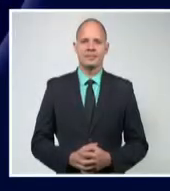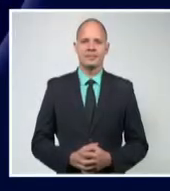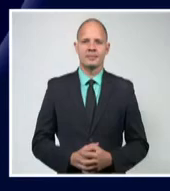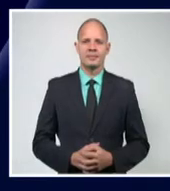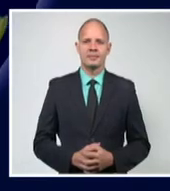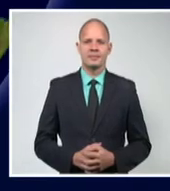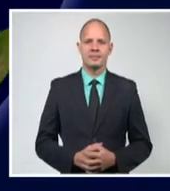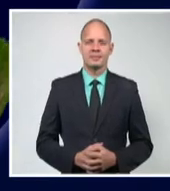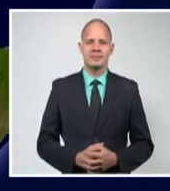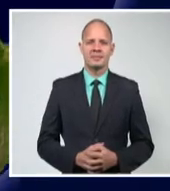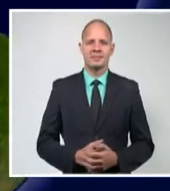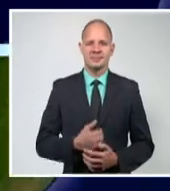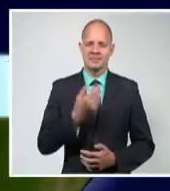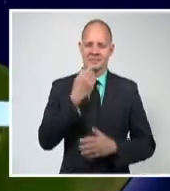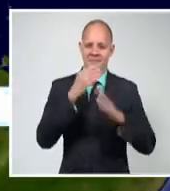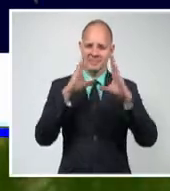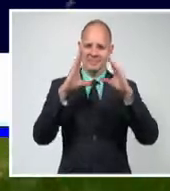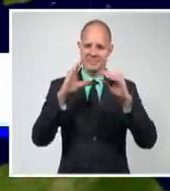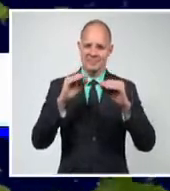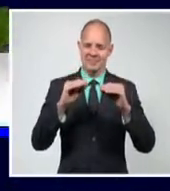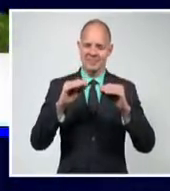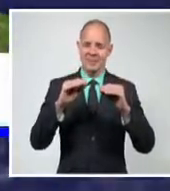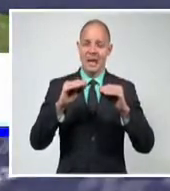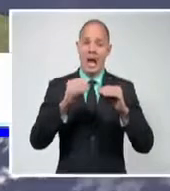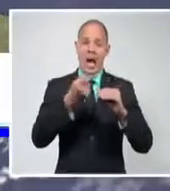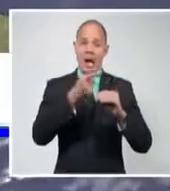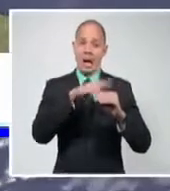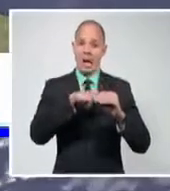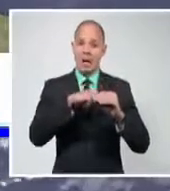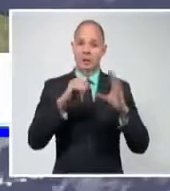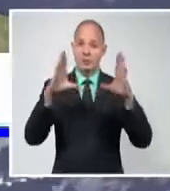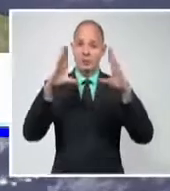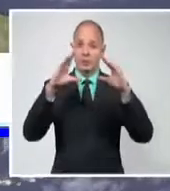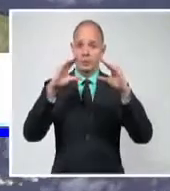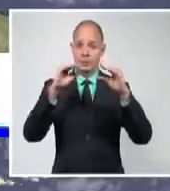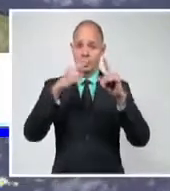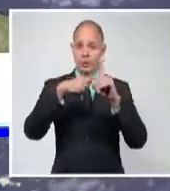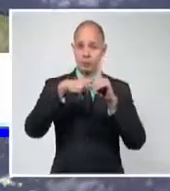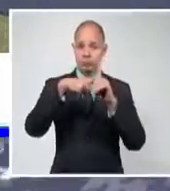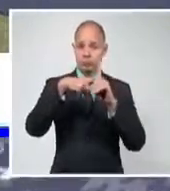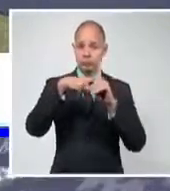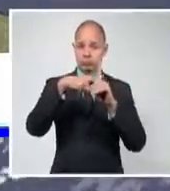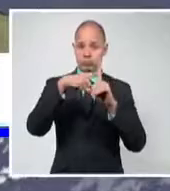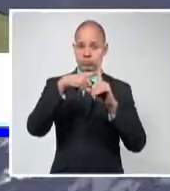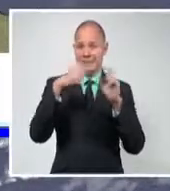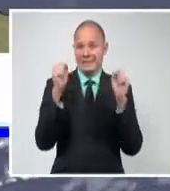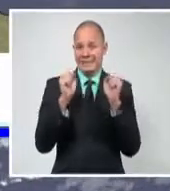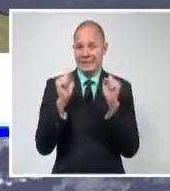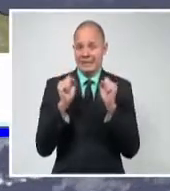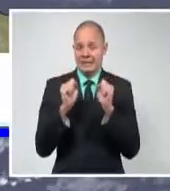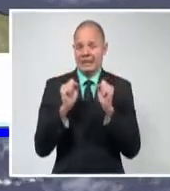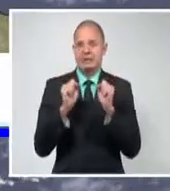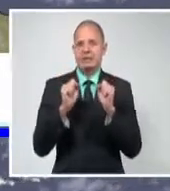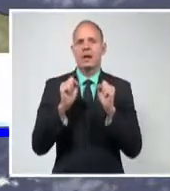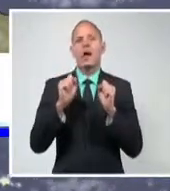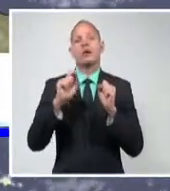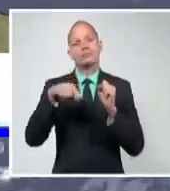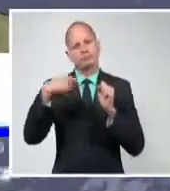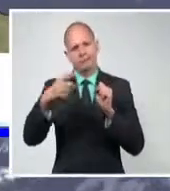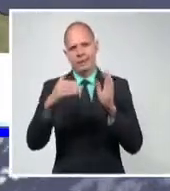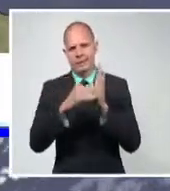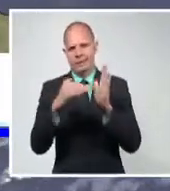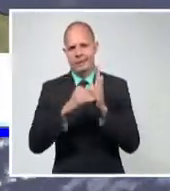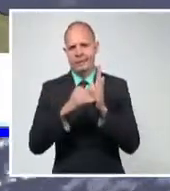Buenas noches, madrugadas frías en zonas del interior del occidente y centro, días cálidos en la tarde y escasas precipitaciones